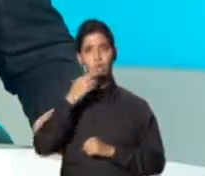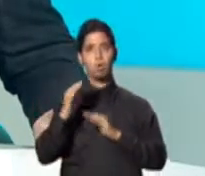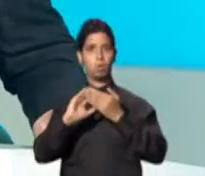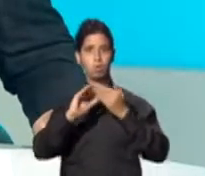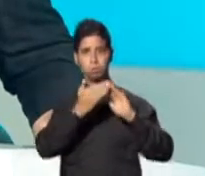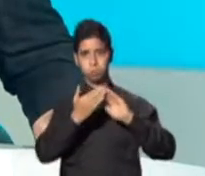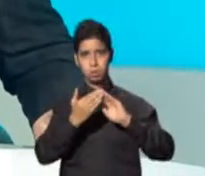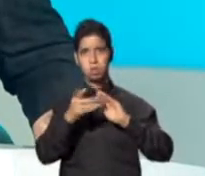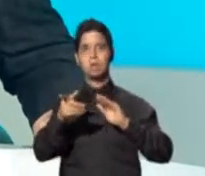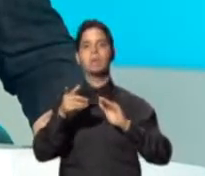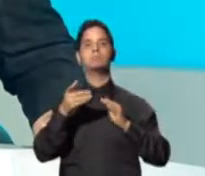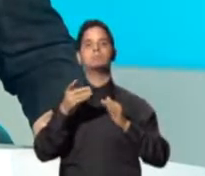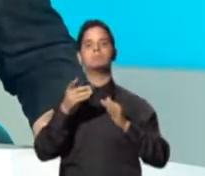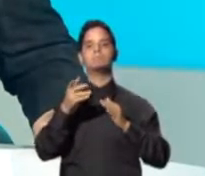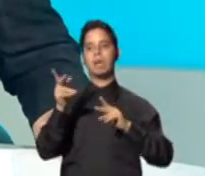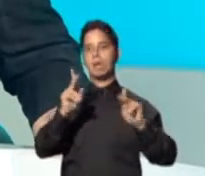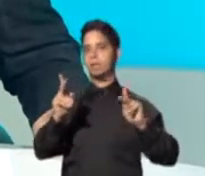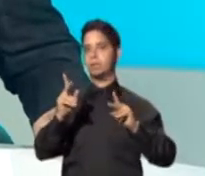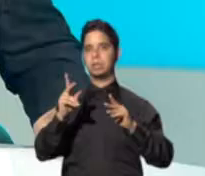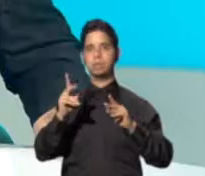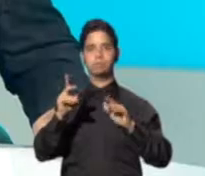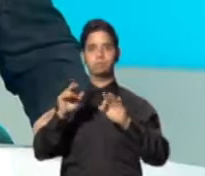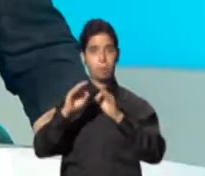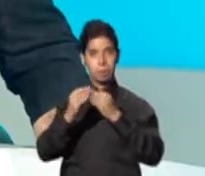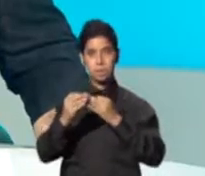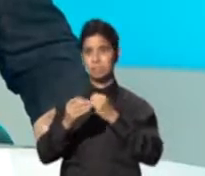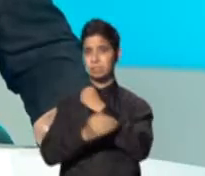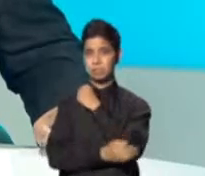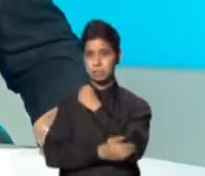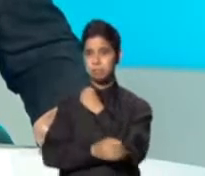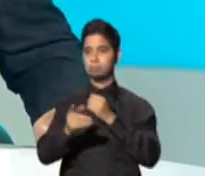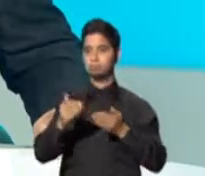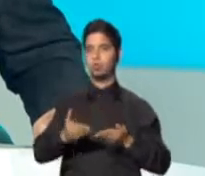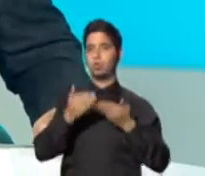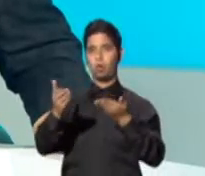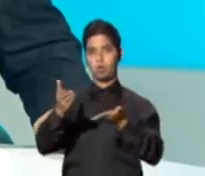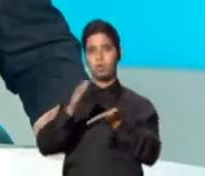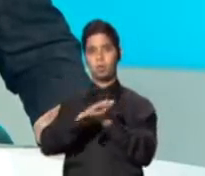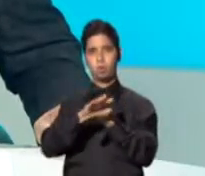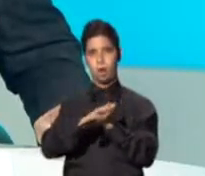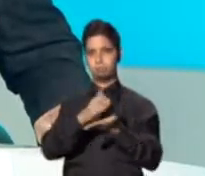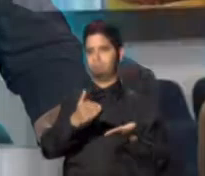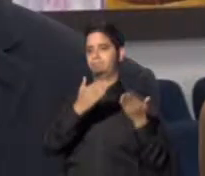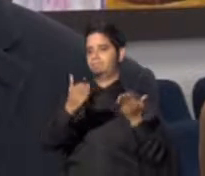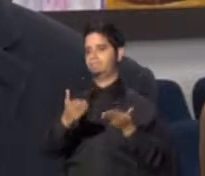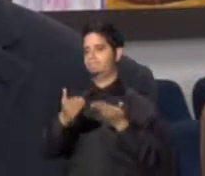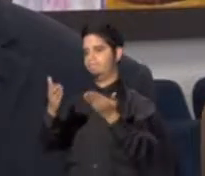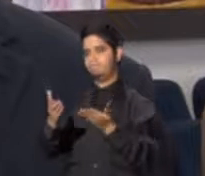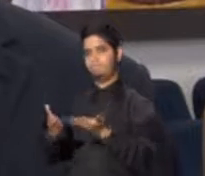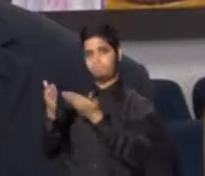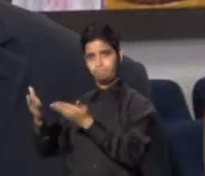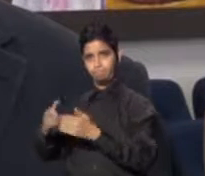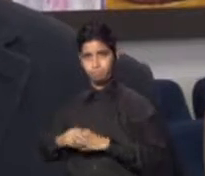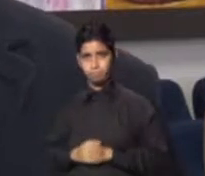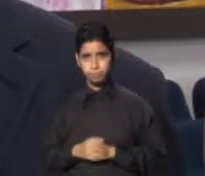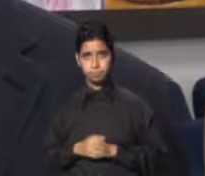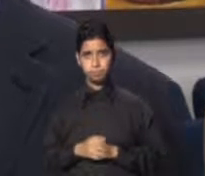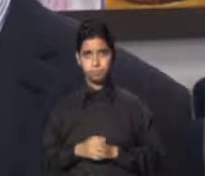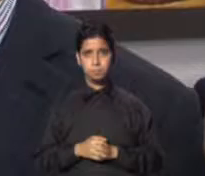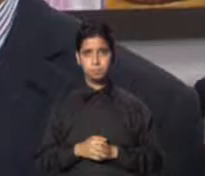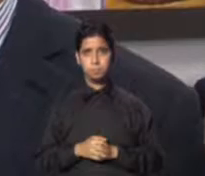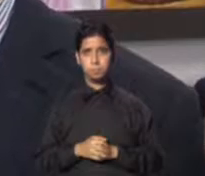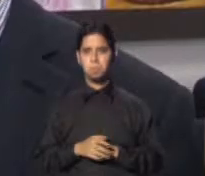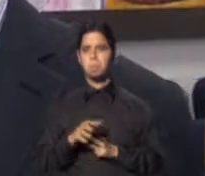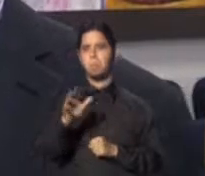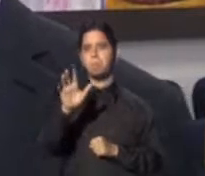de vales educativos a familias de escasos recursos para la compra de artículos escolares. La inversión es